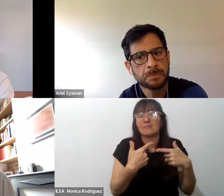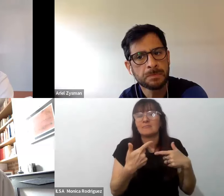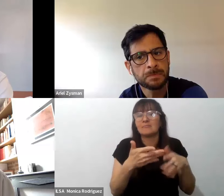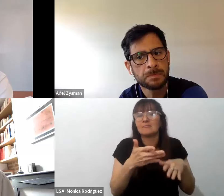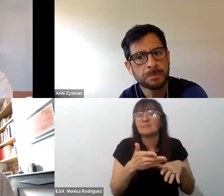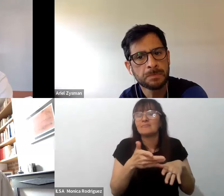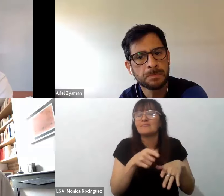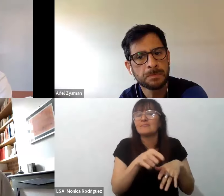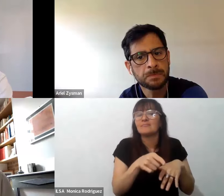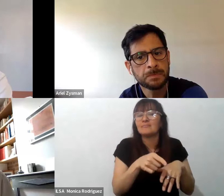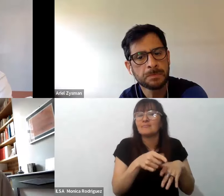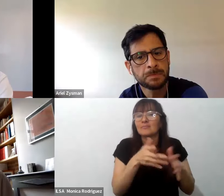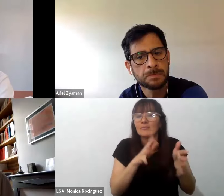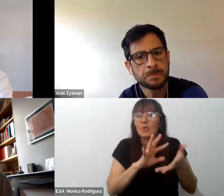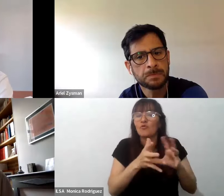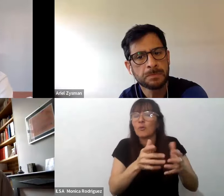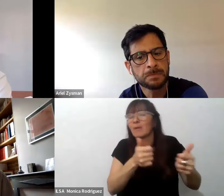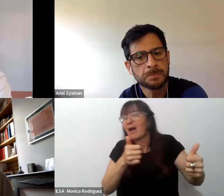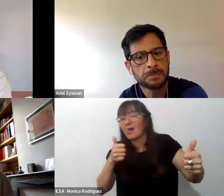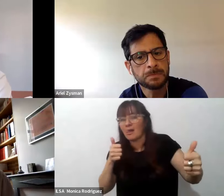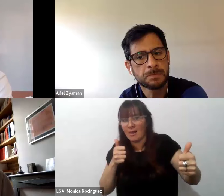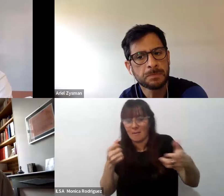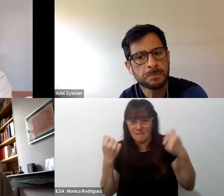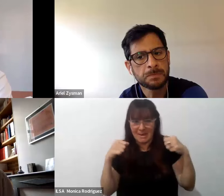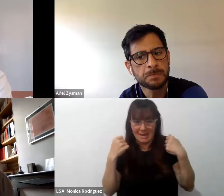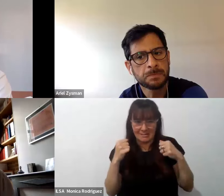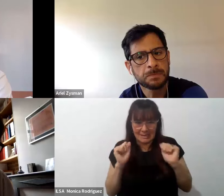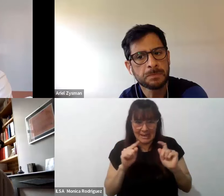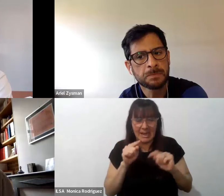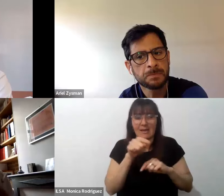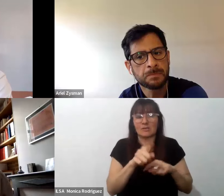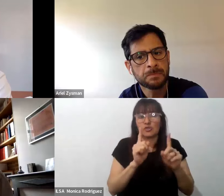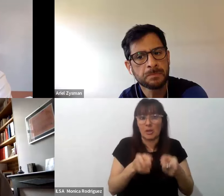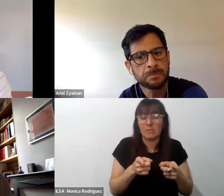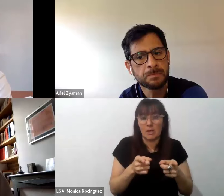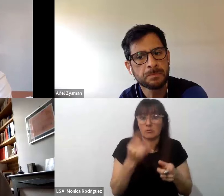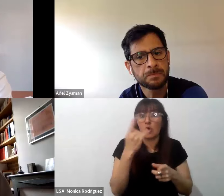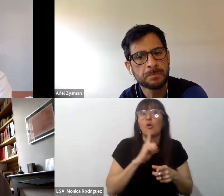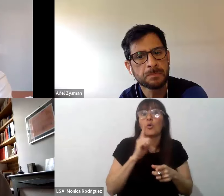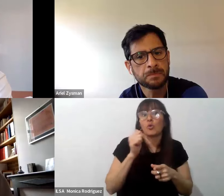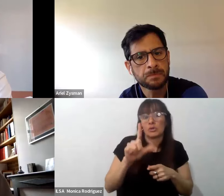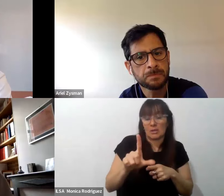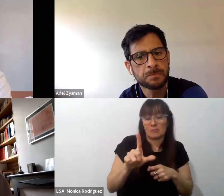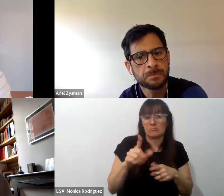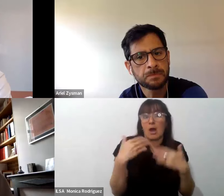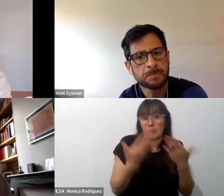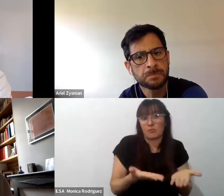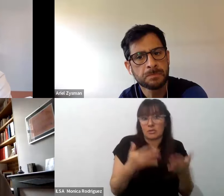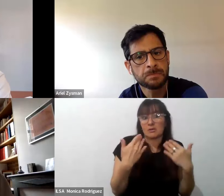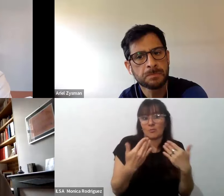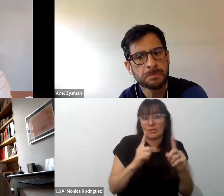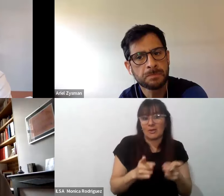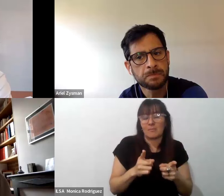un alejamiento de la práctica y eso también es útil para la objetivación algo que también me